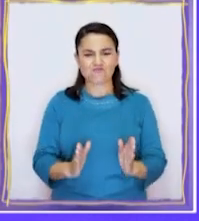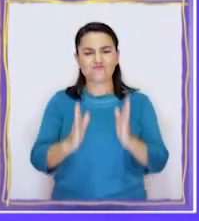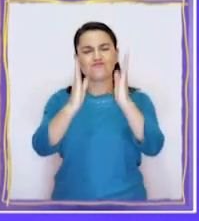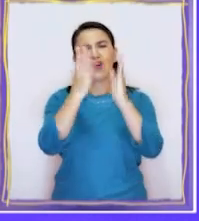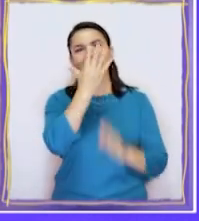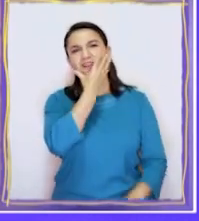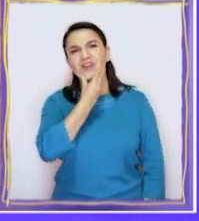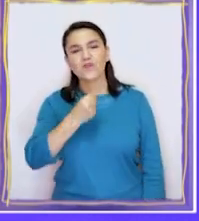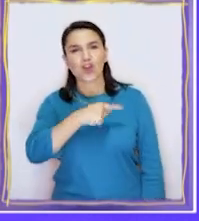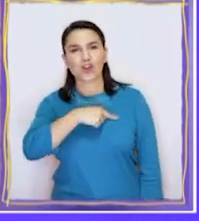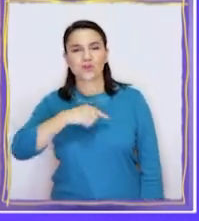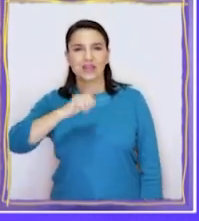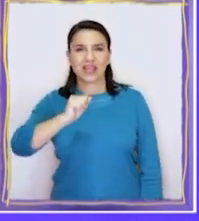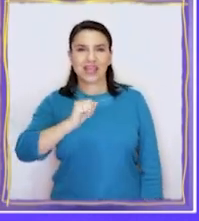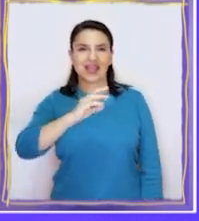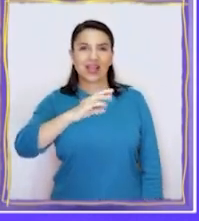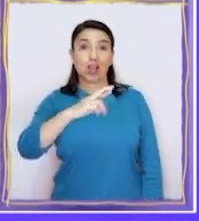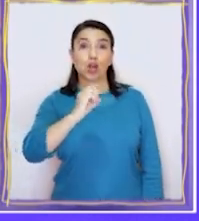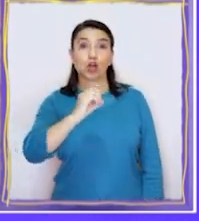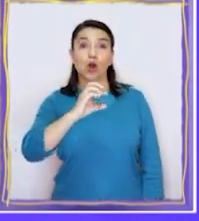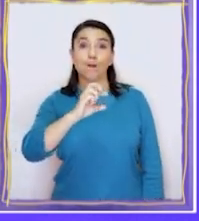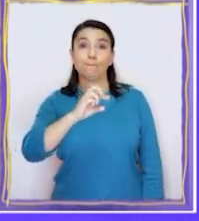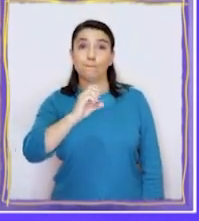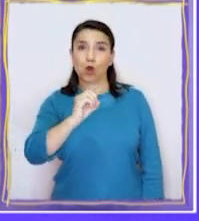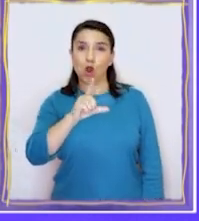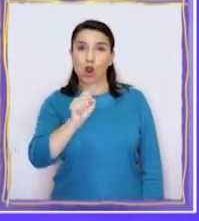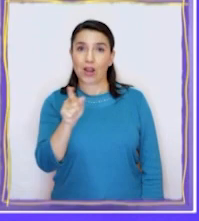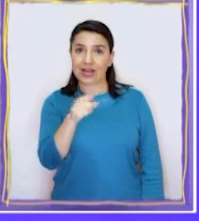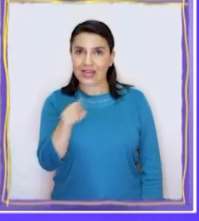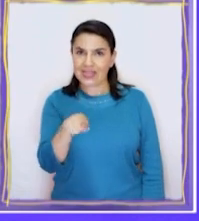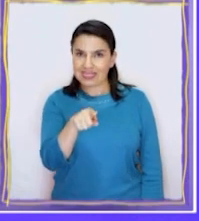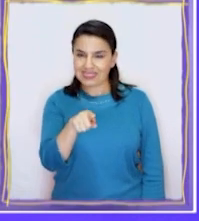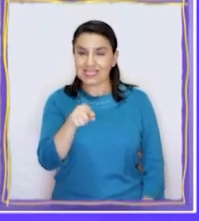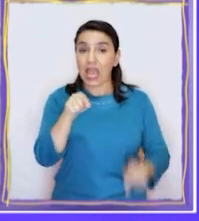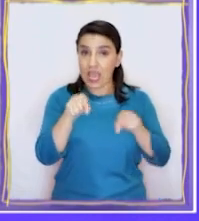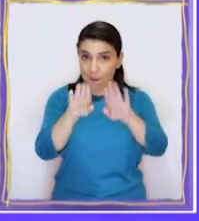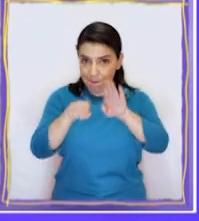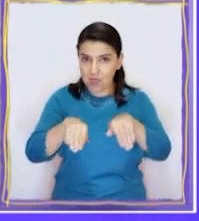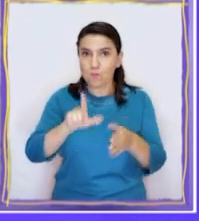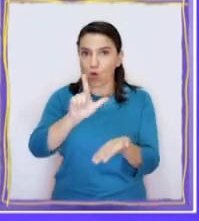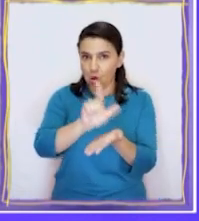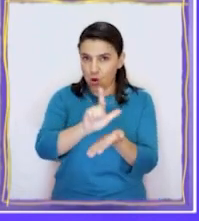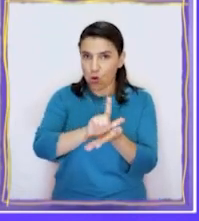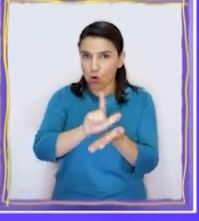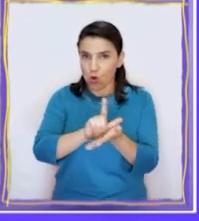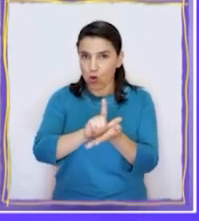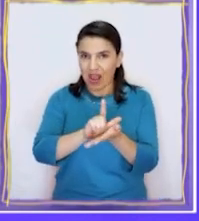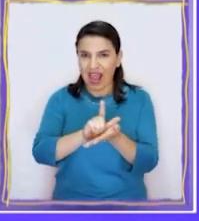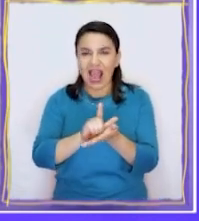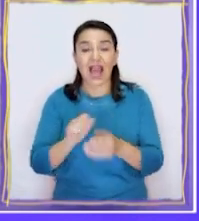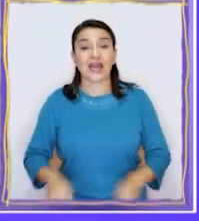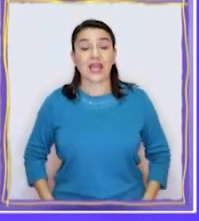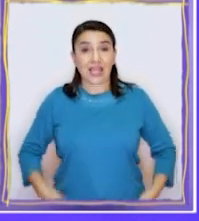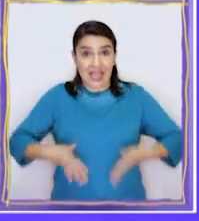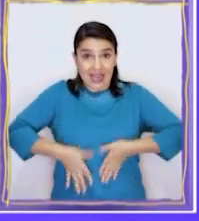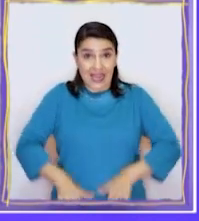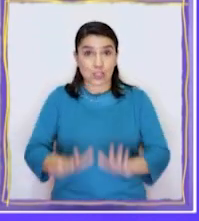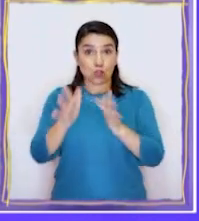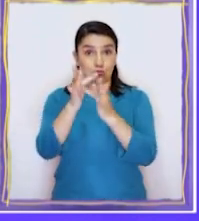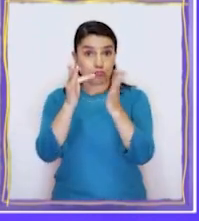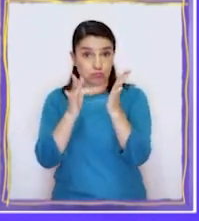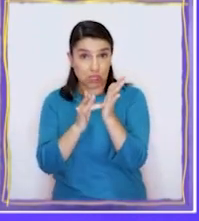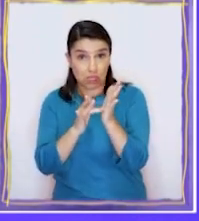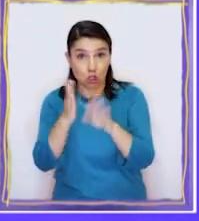edificio tan lindo que se llamaba Acrópolis? Sí, bueno, ahí, en ese mismo lugar, en el siglo V a